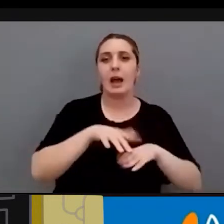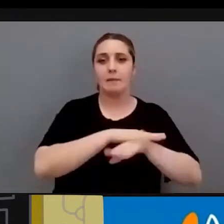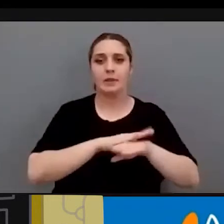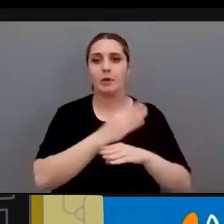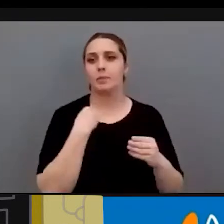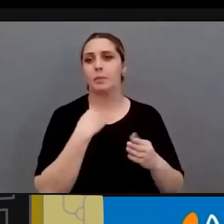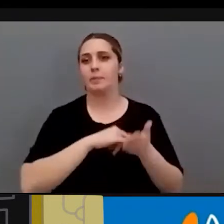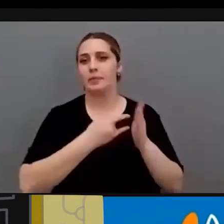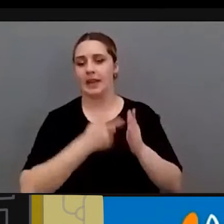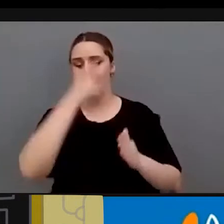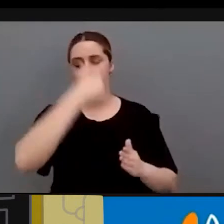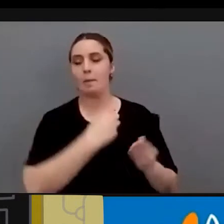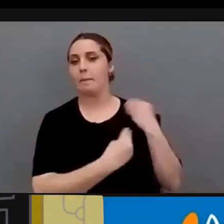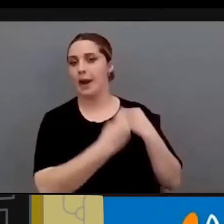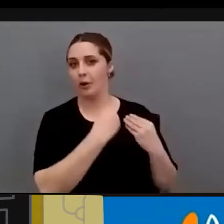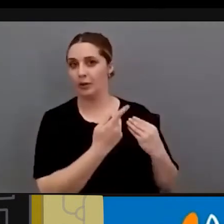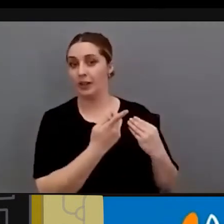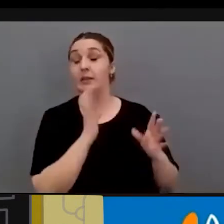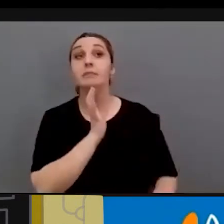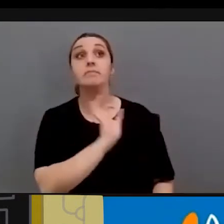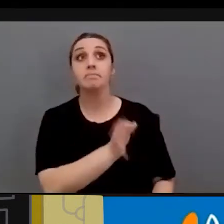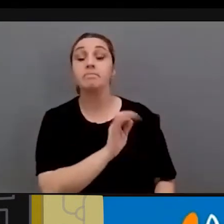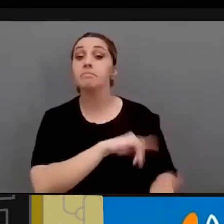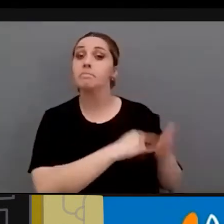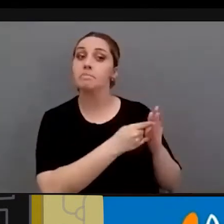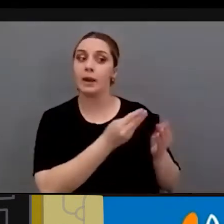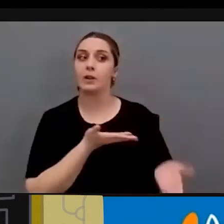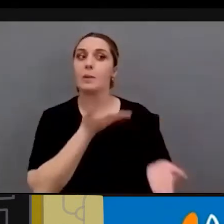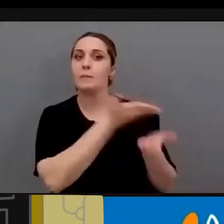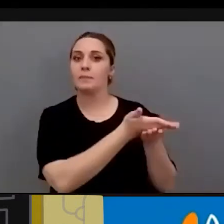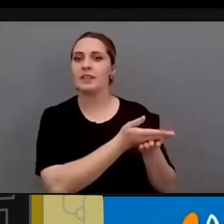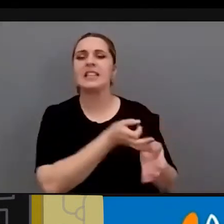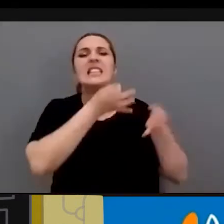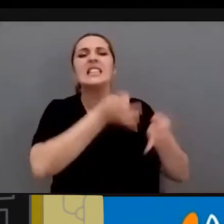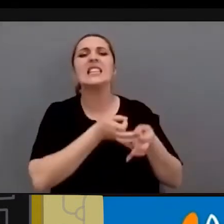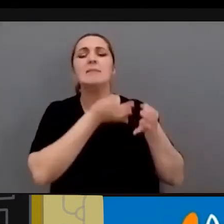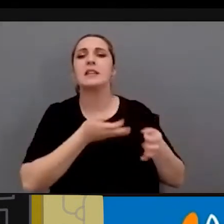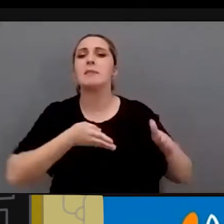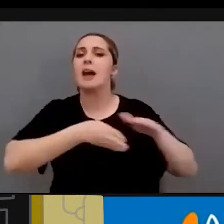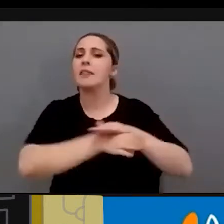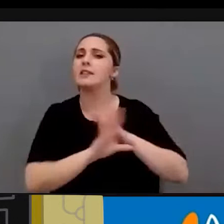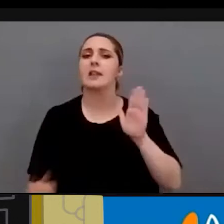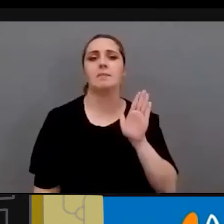como técnica, y es verdad que en estos planes que planteo, siempre incorporamos medidas de accesibilidad